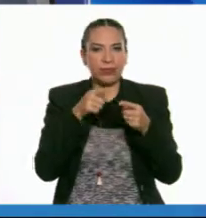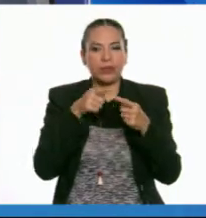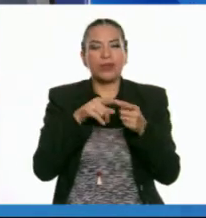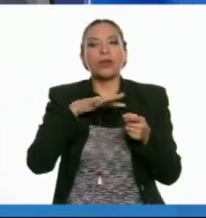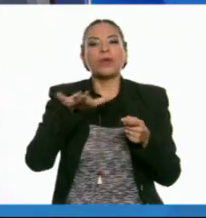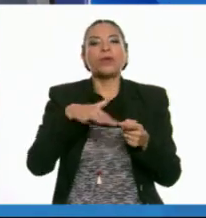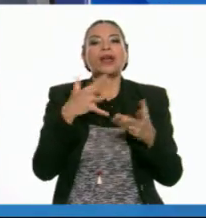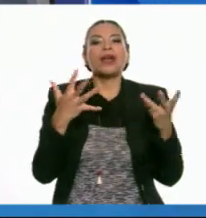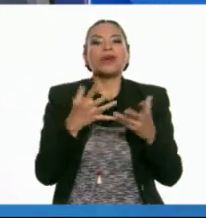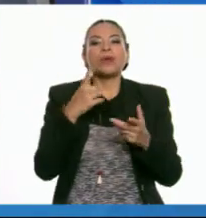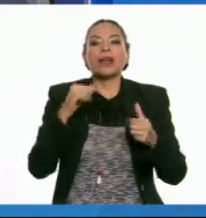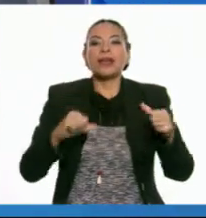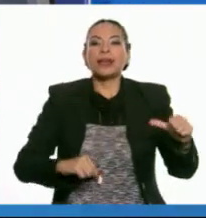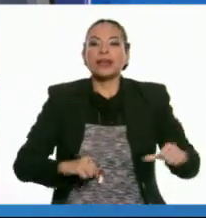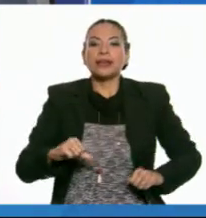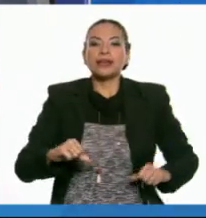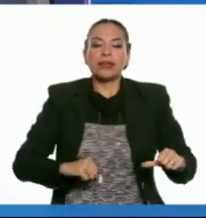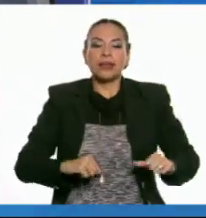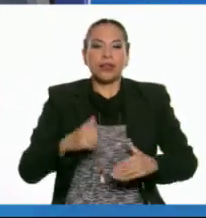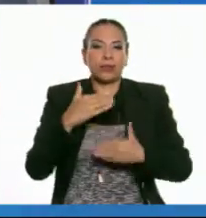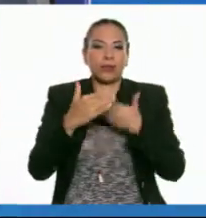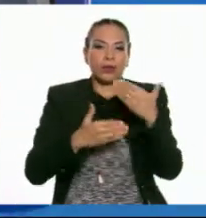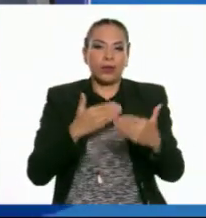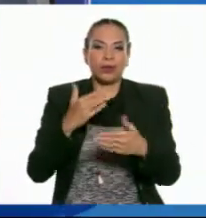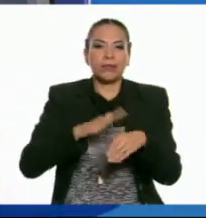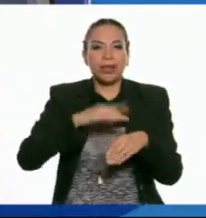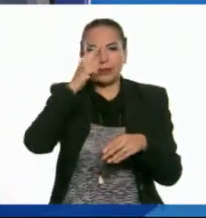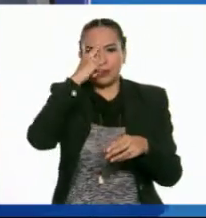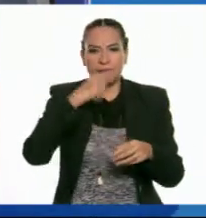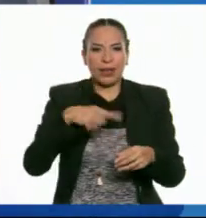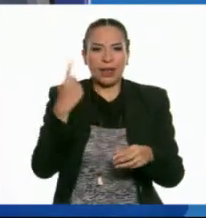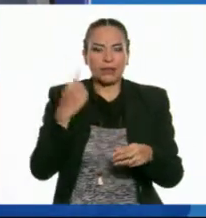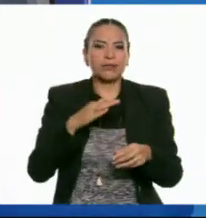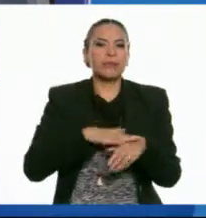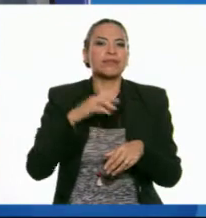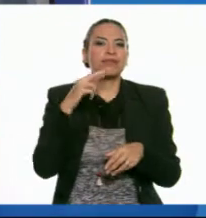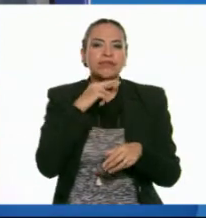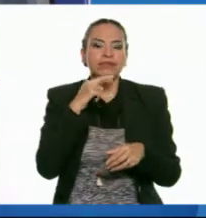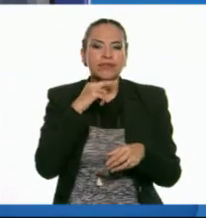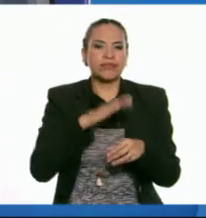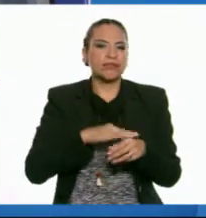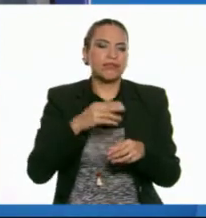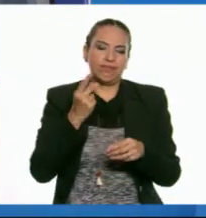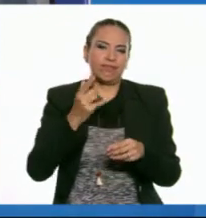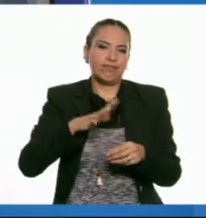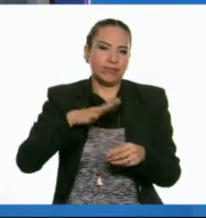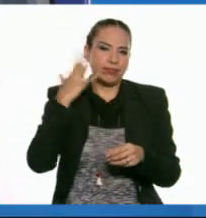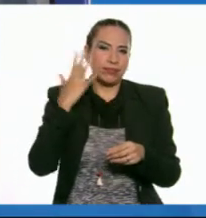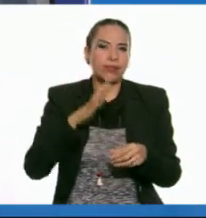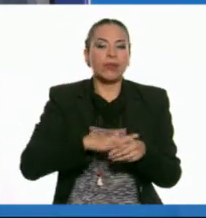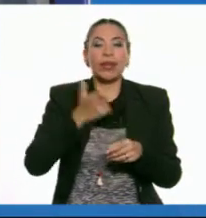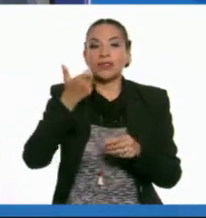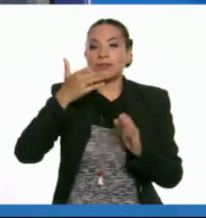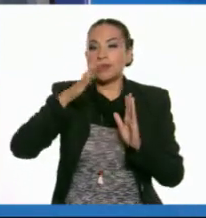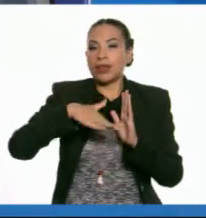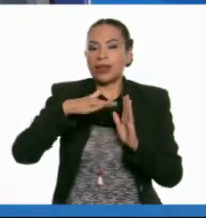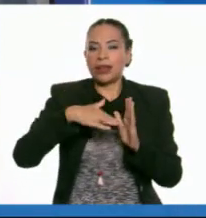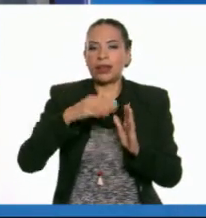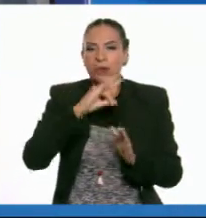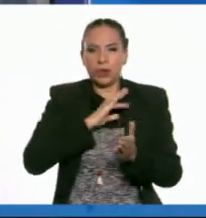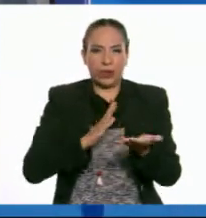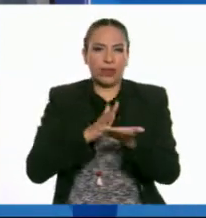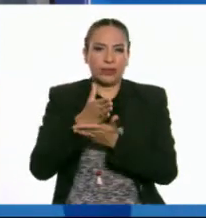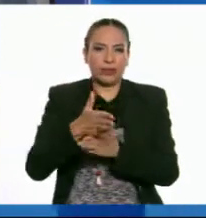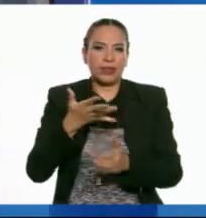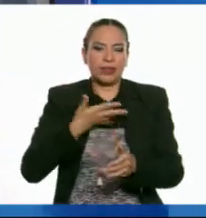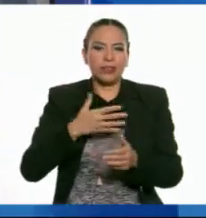Buscan que realizar una actividad o un proceso sea más fácil, más rápido, más eficiente, que sea más barato, más accesible,